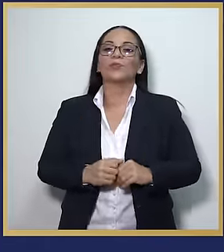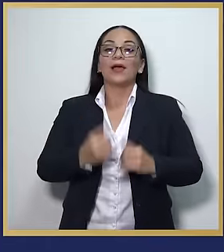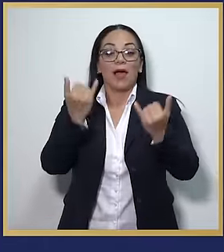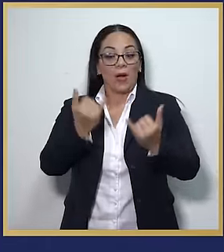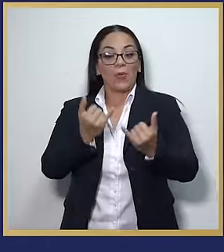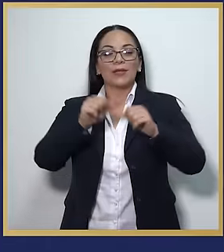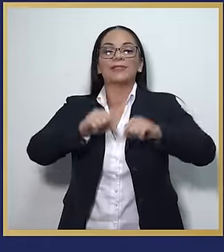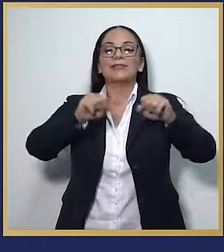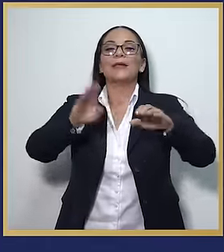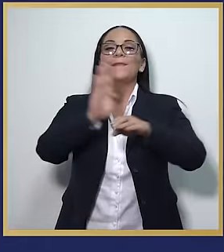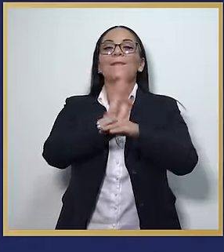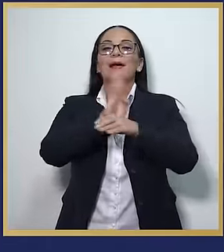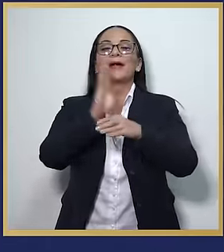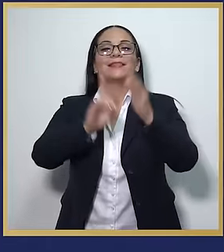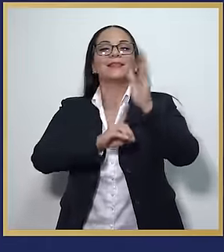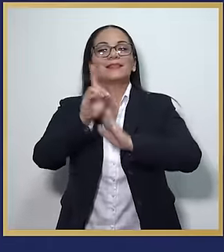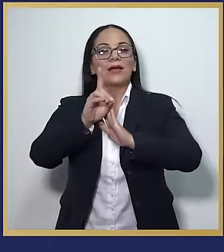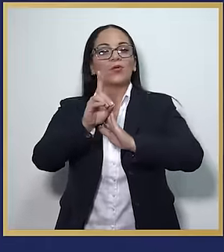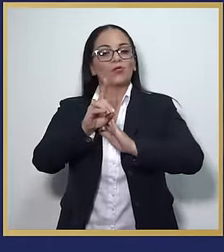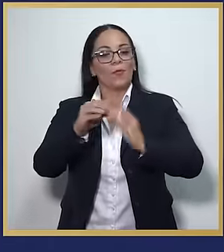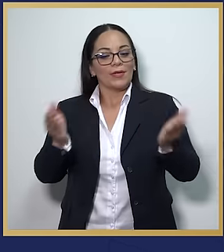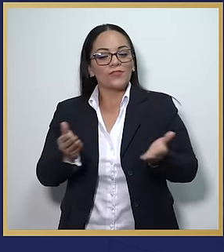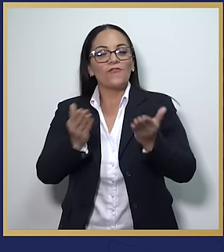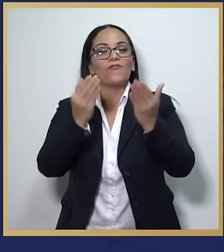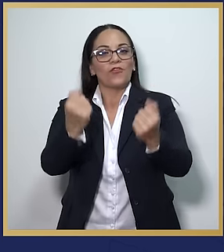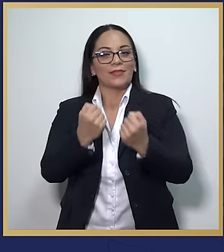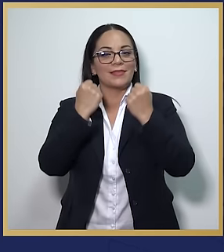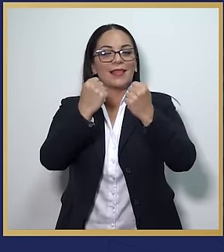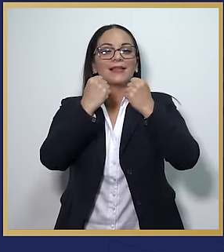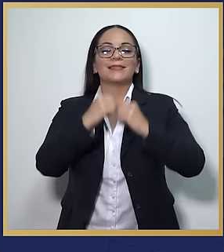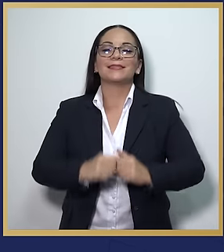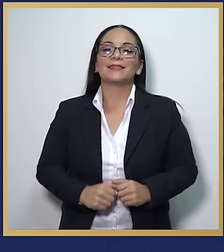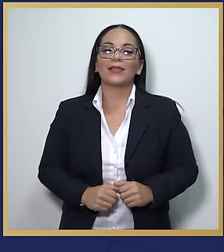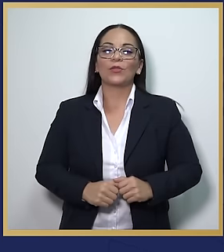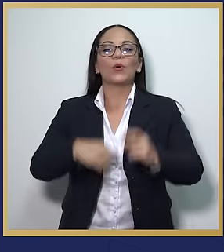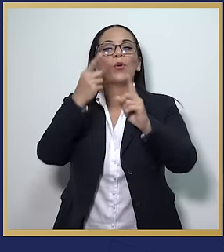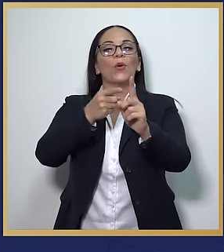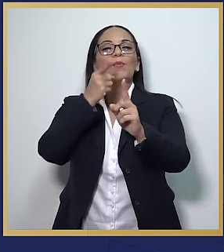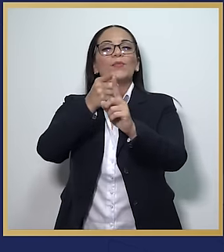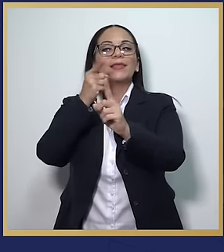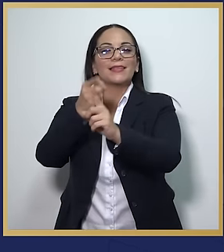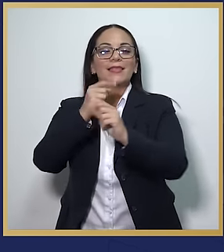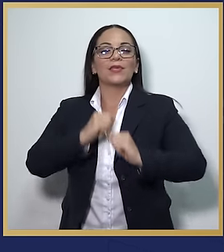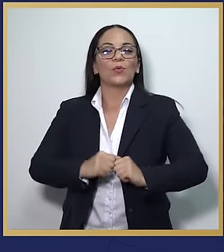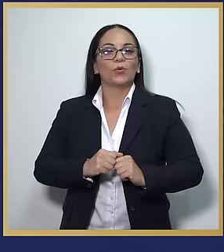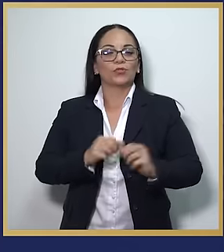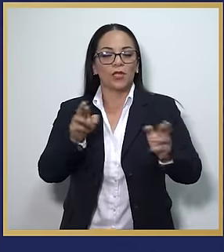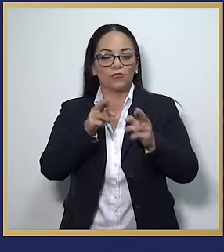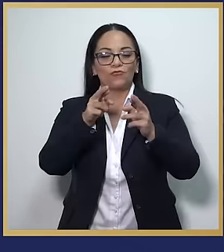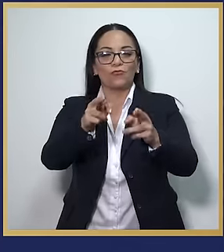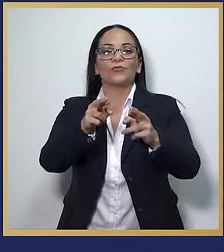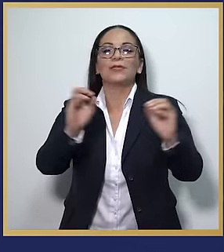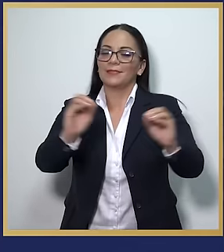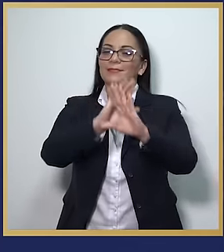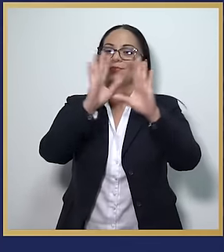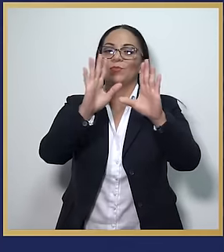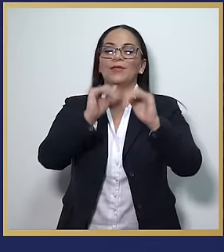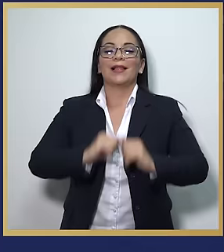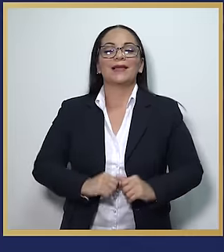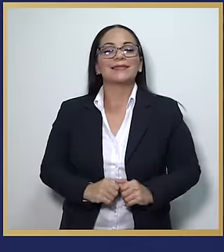un sistema de banca para el desarrollo fortalecido y con objetivos y rutas